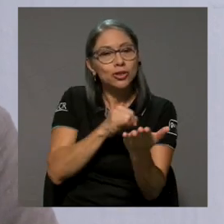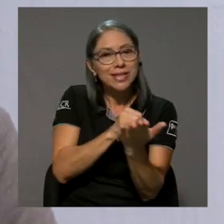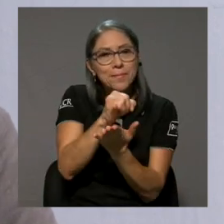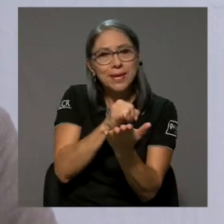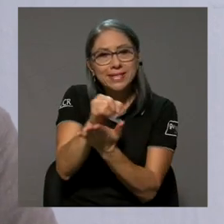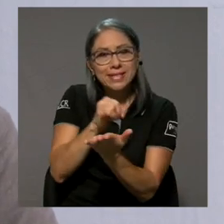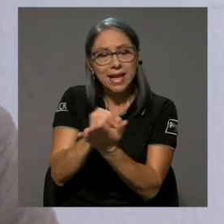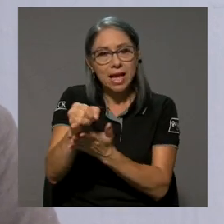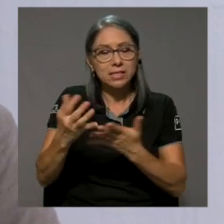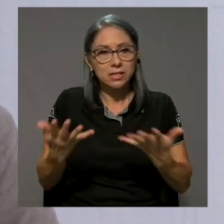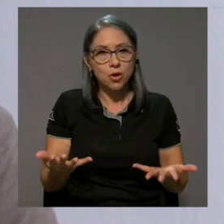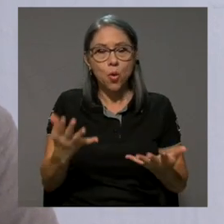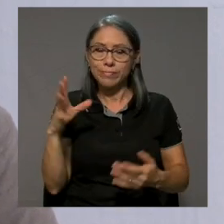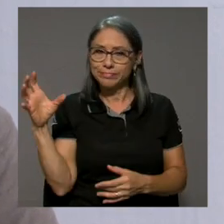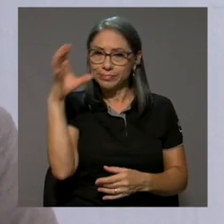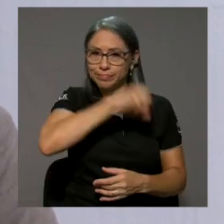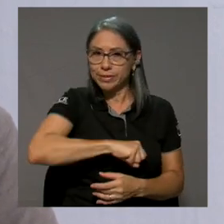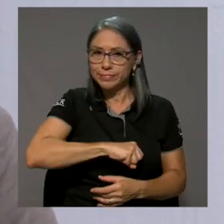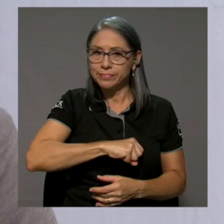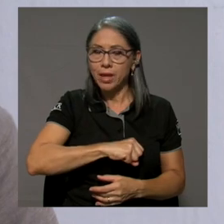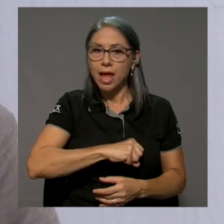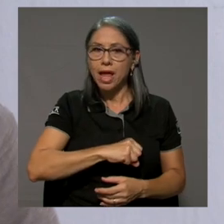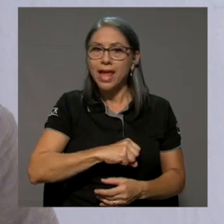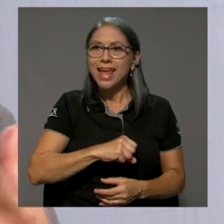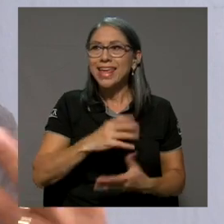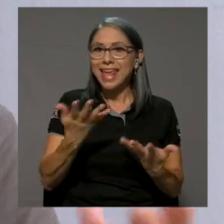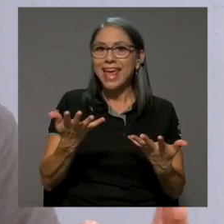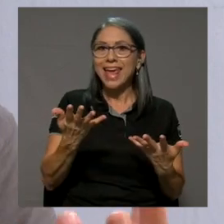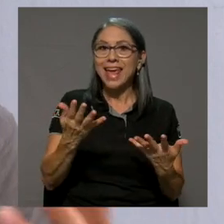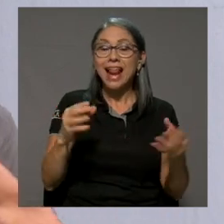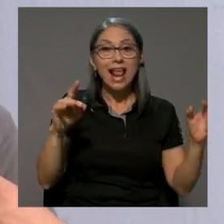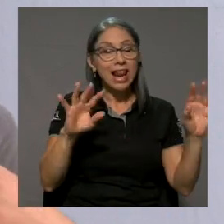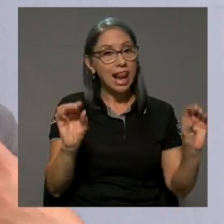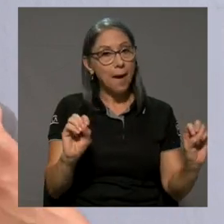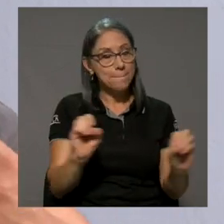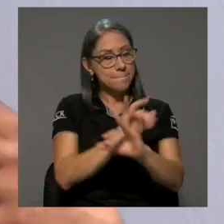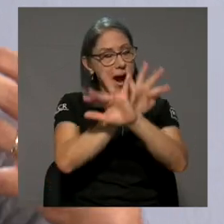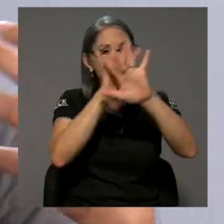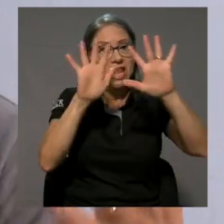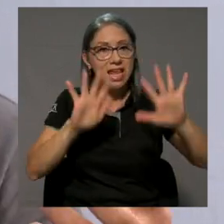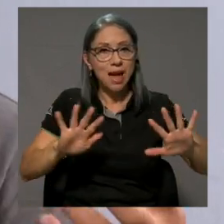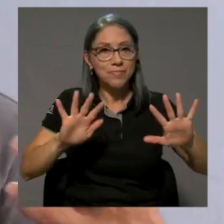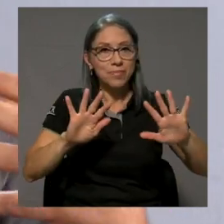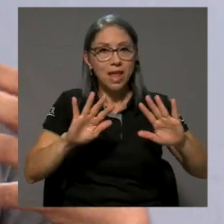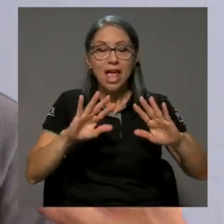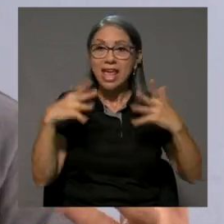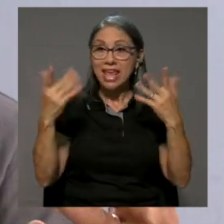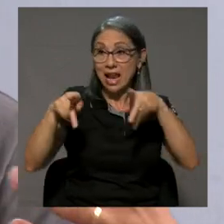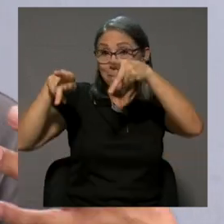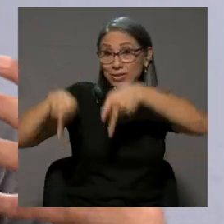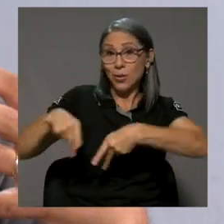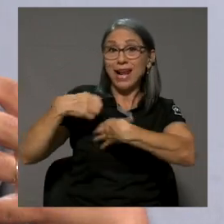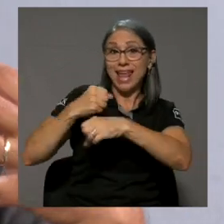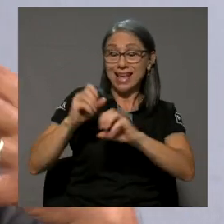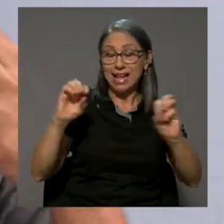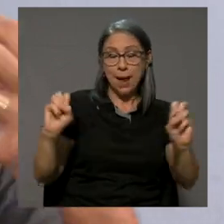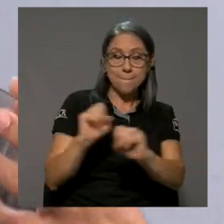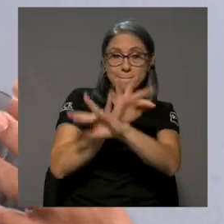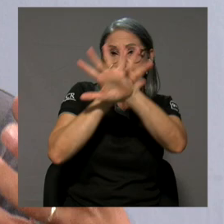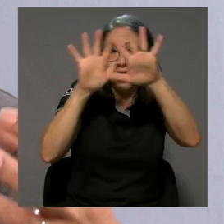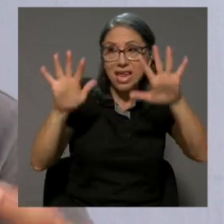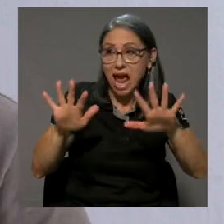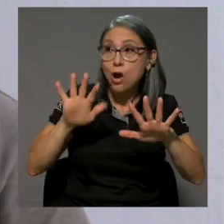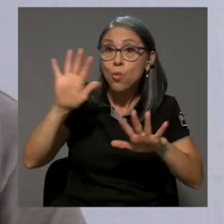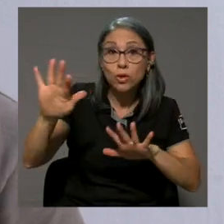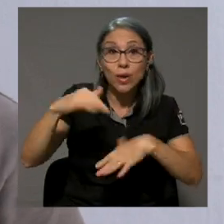descubrí que tanto la magia, el mago, el ilusionista en el